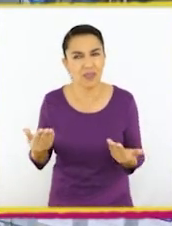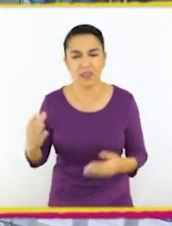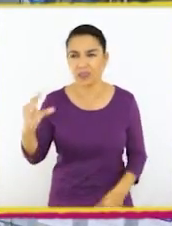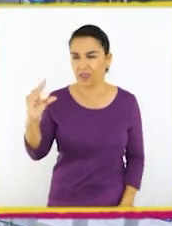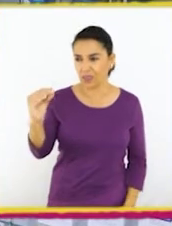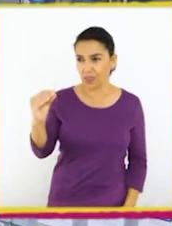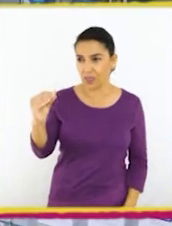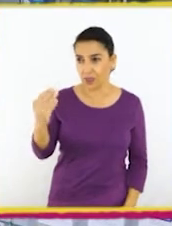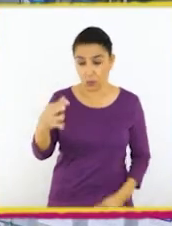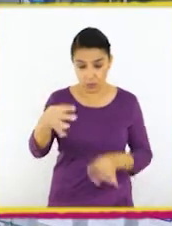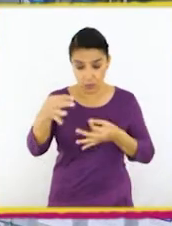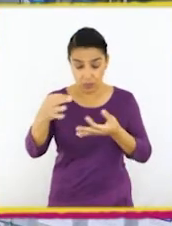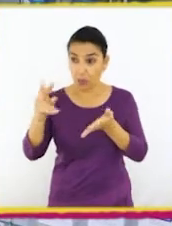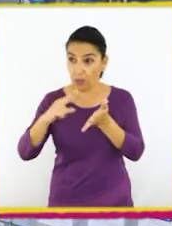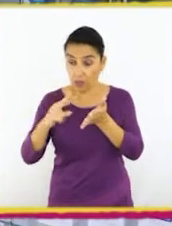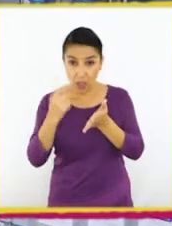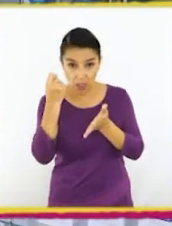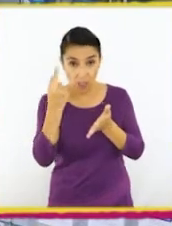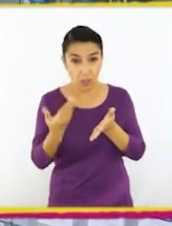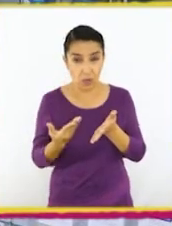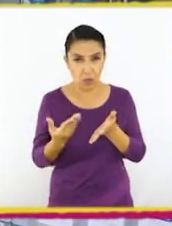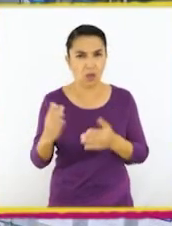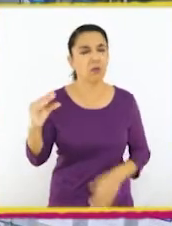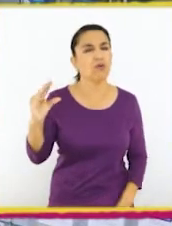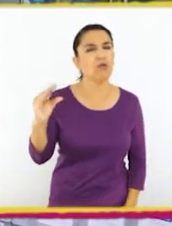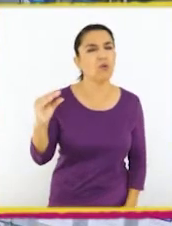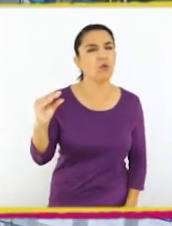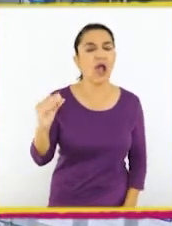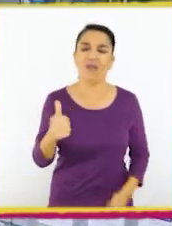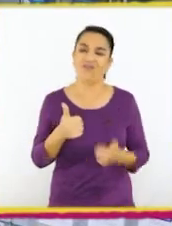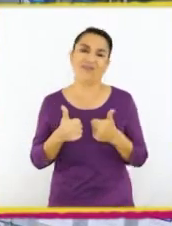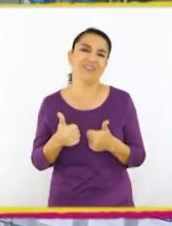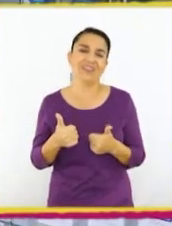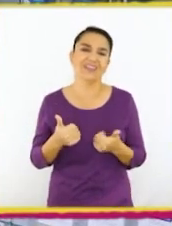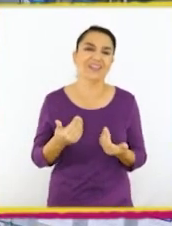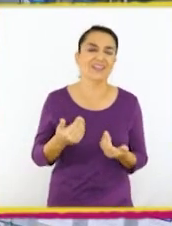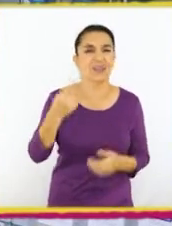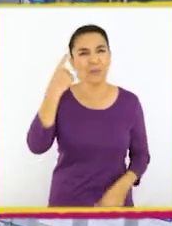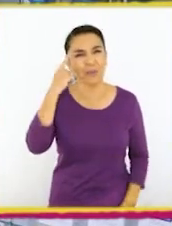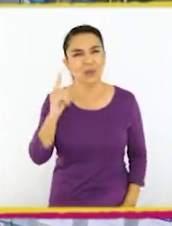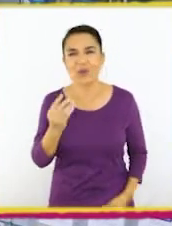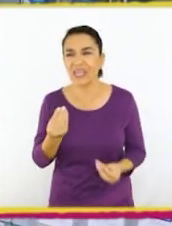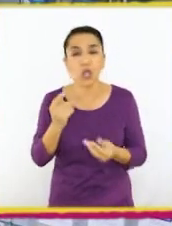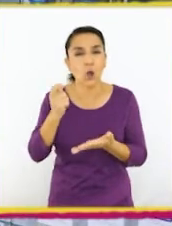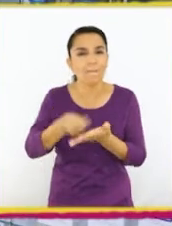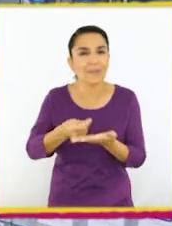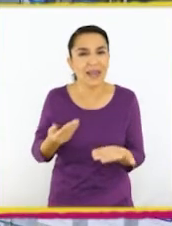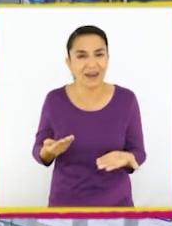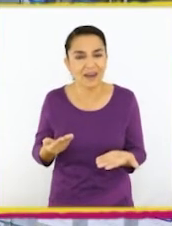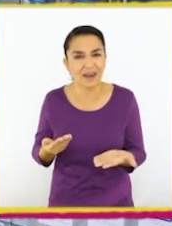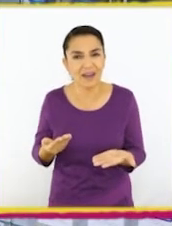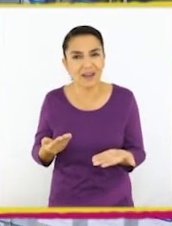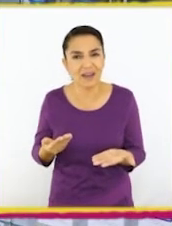¿Pudo descifrar la letra? ¡Qué bien! Pero, ¿y qué debo comprar?